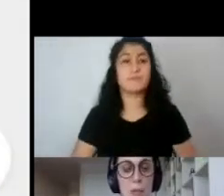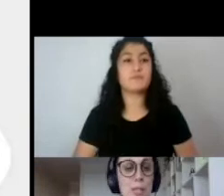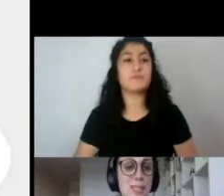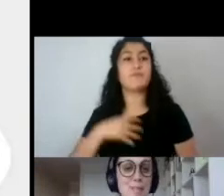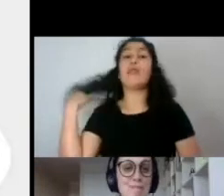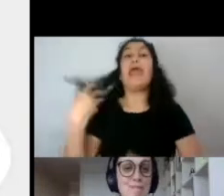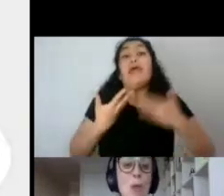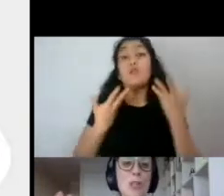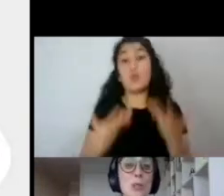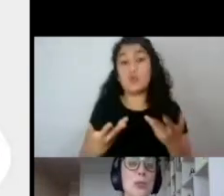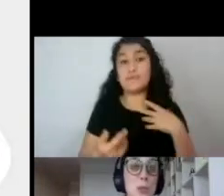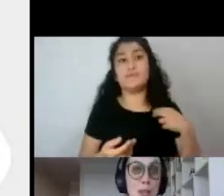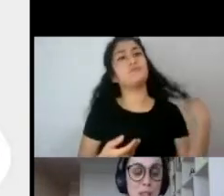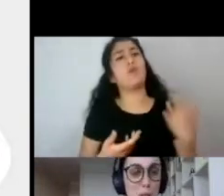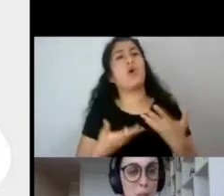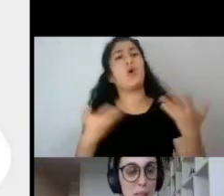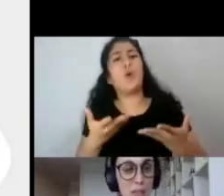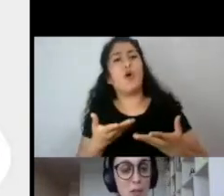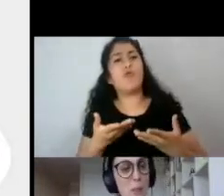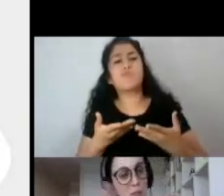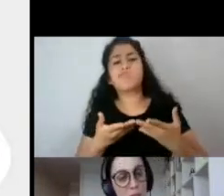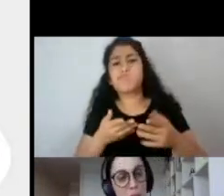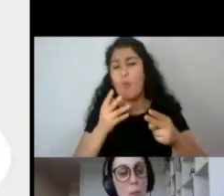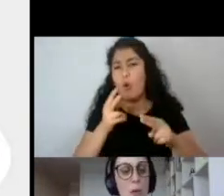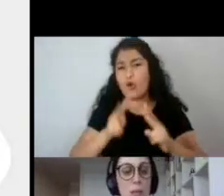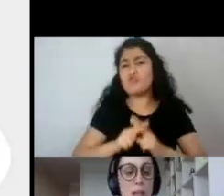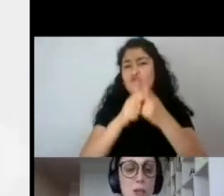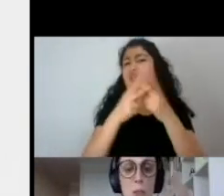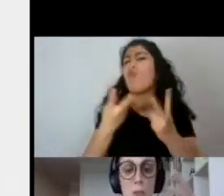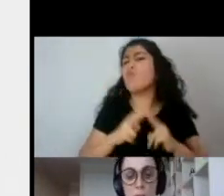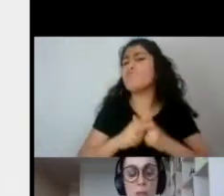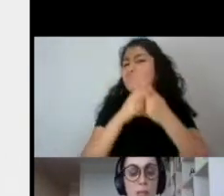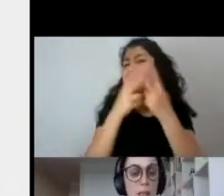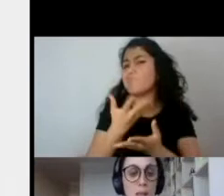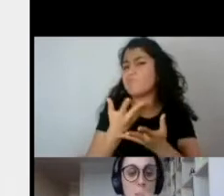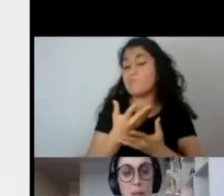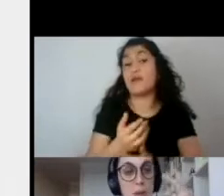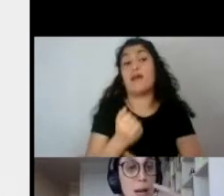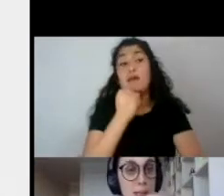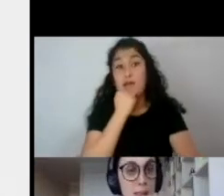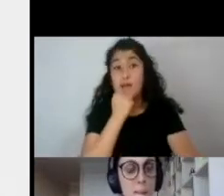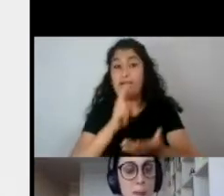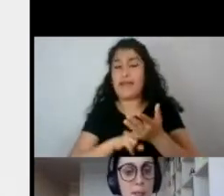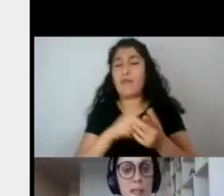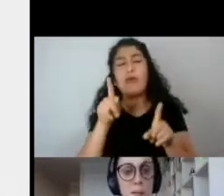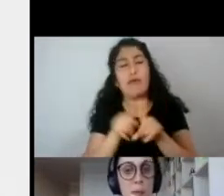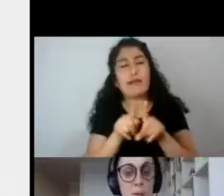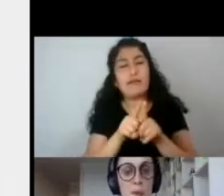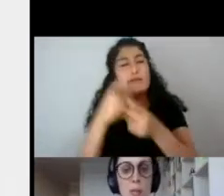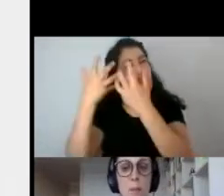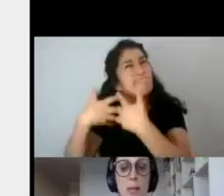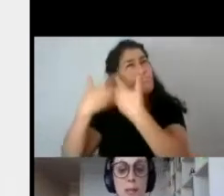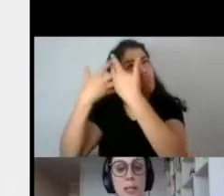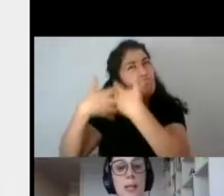Entonces, ¿cómo se construyen estos imaginarios? Hemos visto como, claro, como una suerte de pequeño análisis, pero estaría bueno